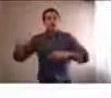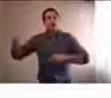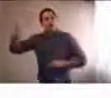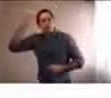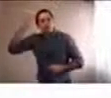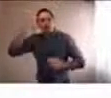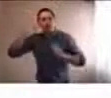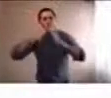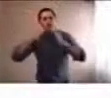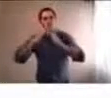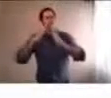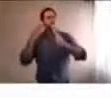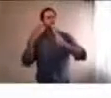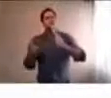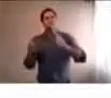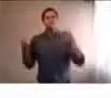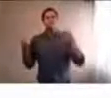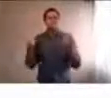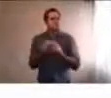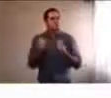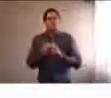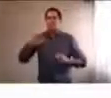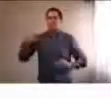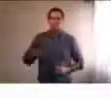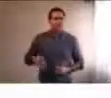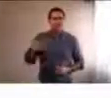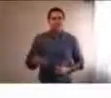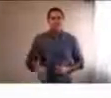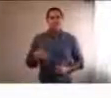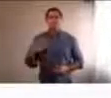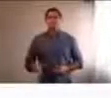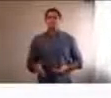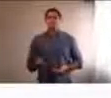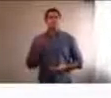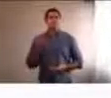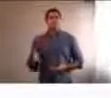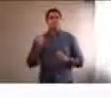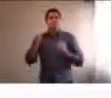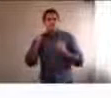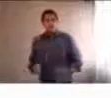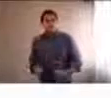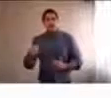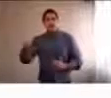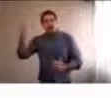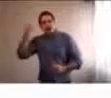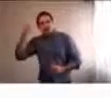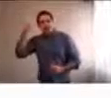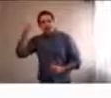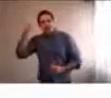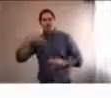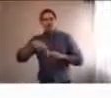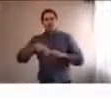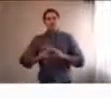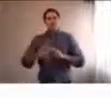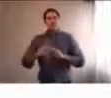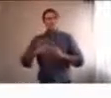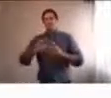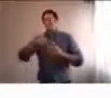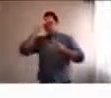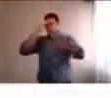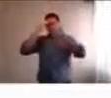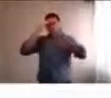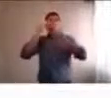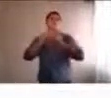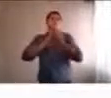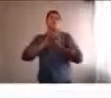considero que son absolutamente valiosos para que tenga más herramientas y más recursos, cuando quiera independizarse y vivir por su